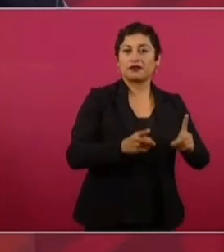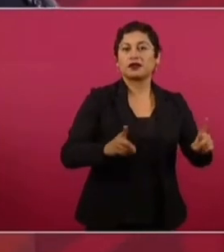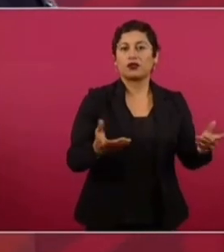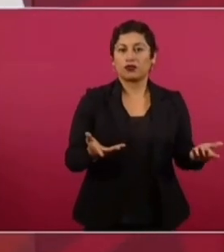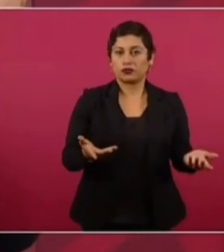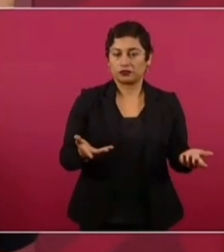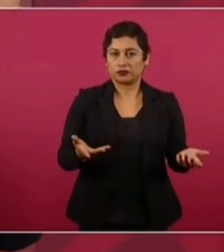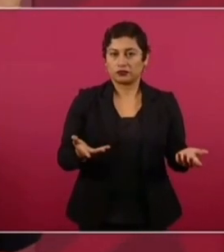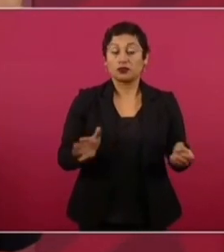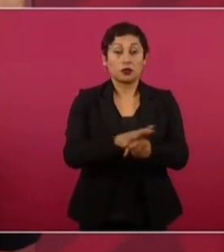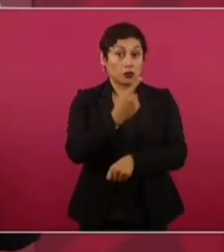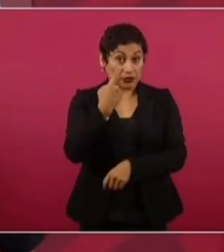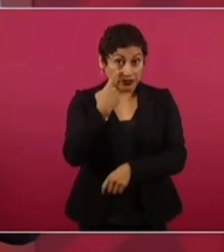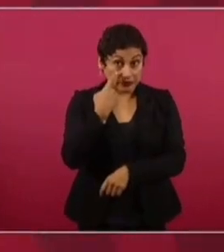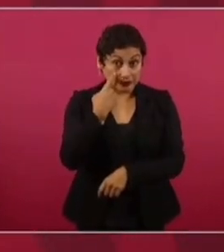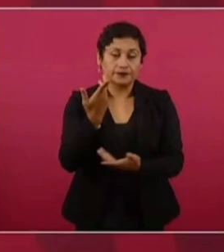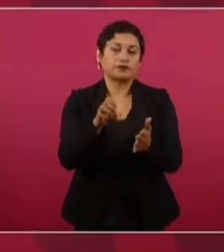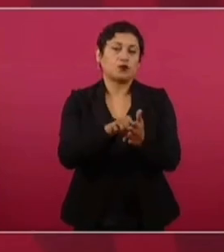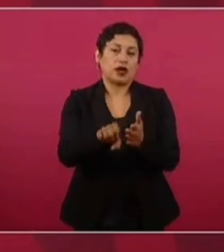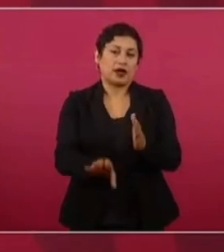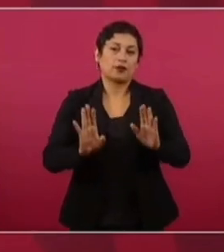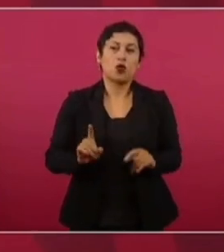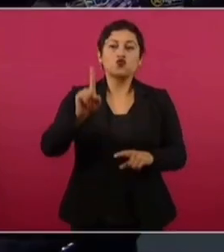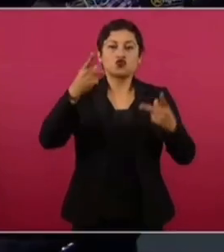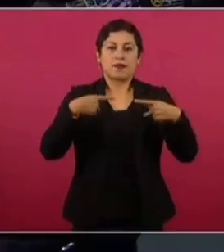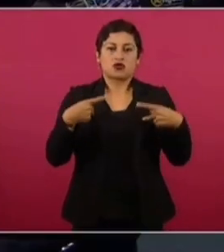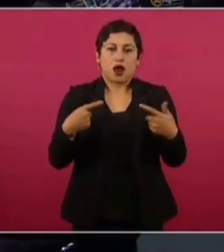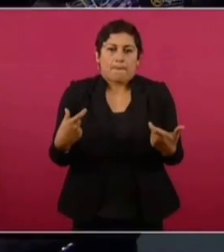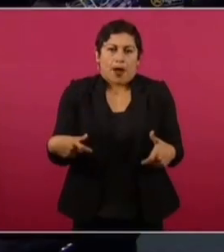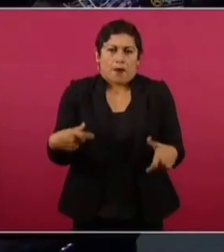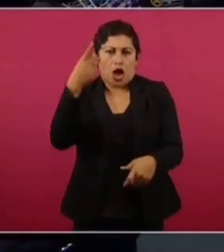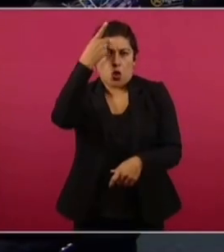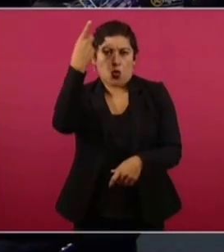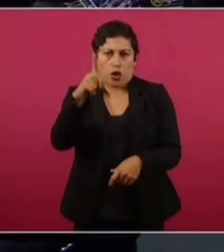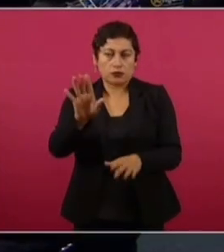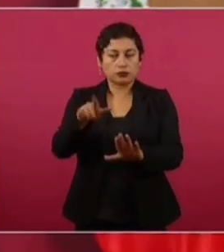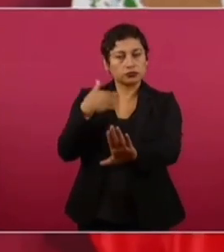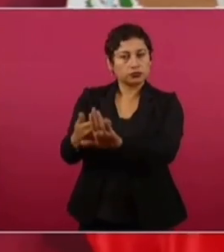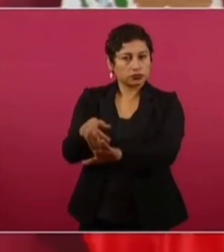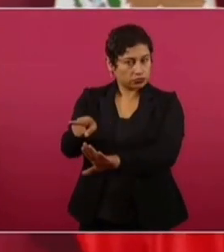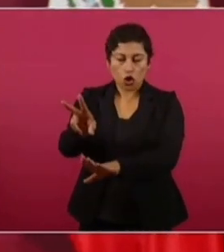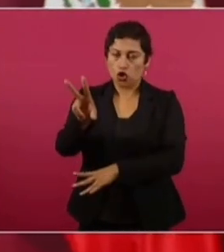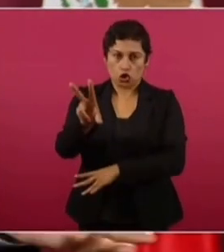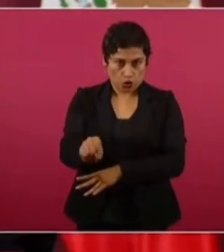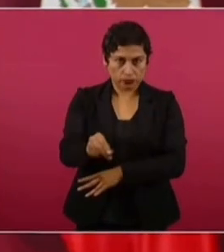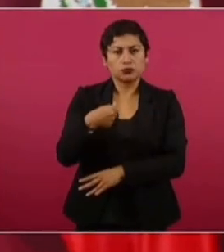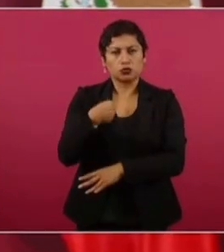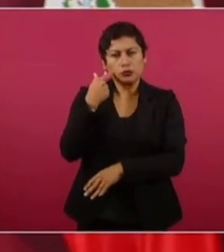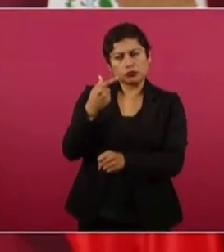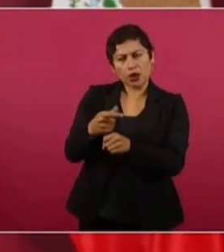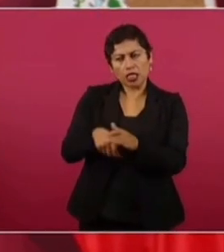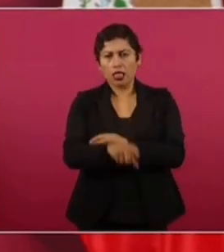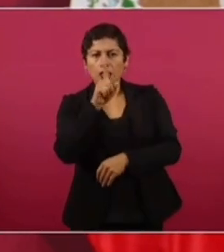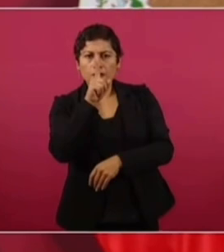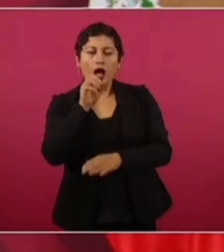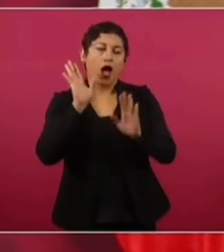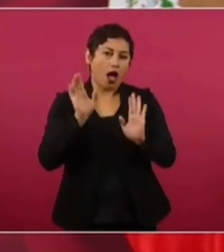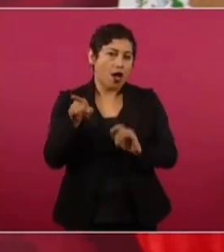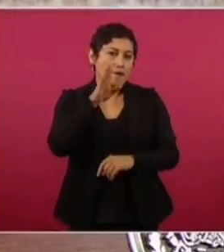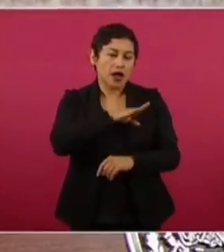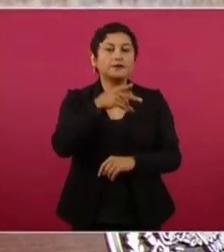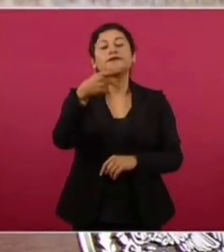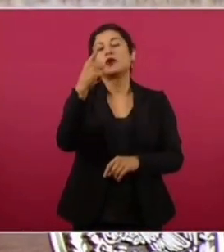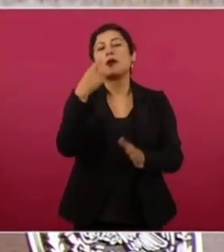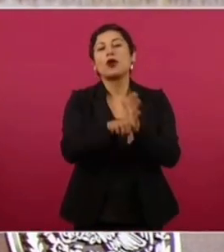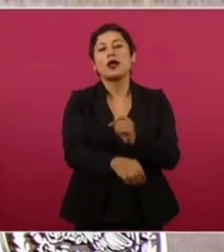Porque, sí, un potentado, no estoy en contra de ellos. Bien, claro, estoy en contra de la corrupción. Pero si alguien aparece en la lista de